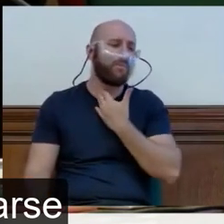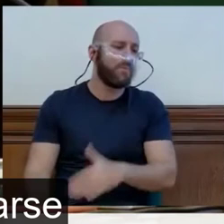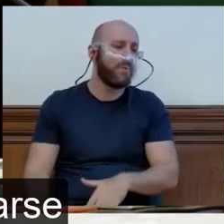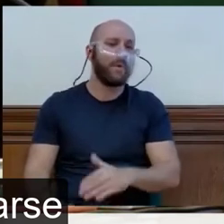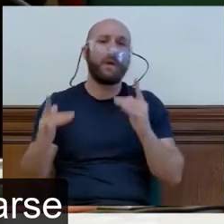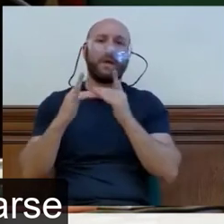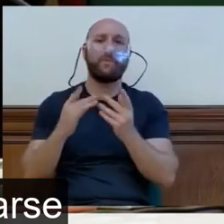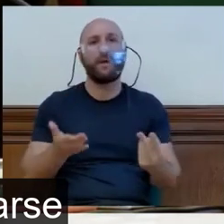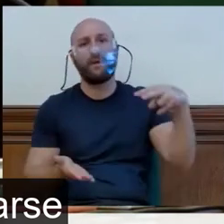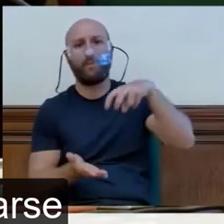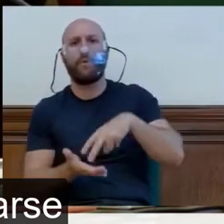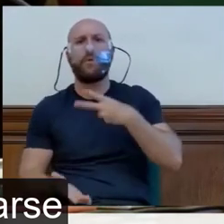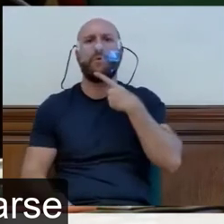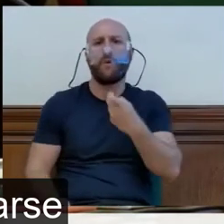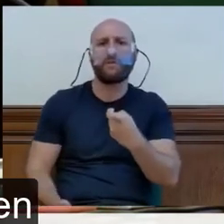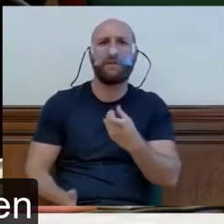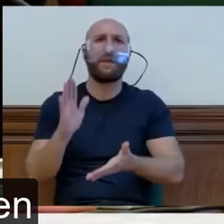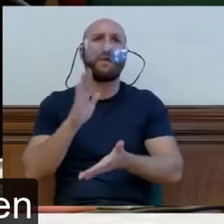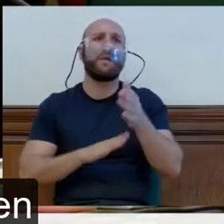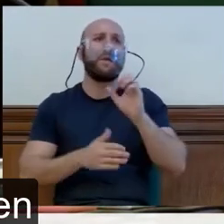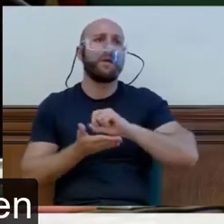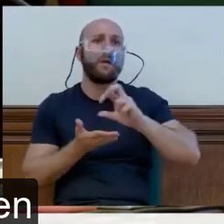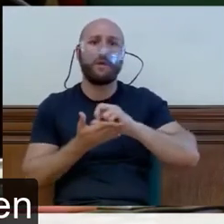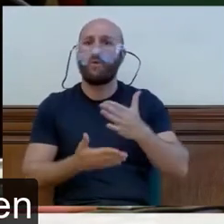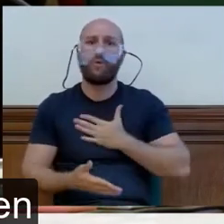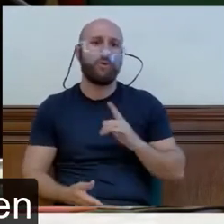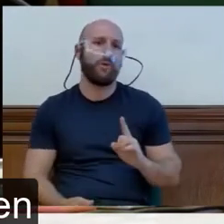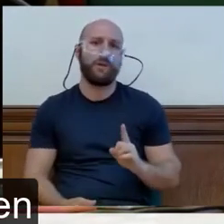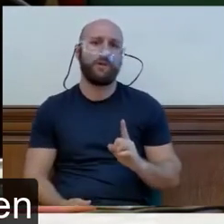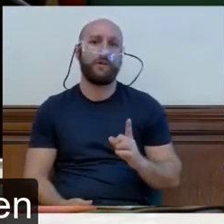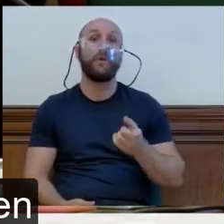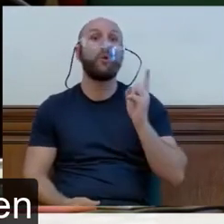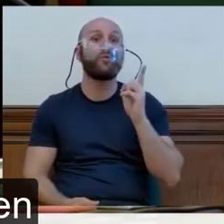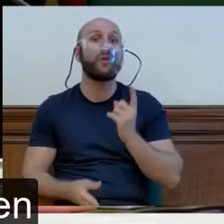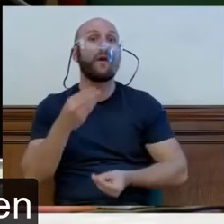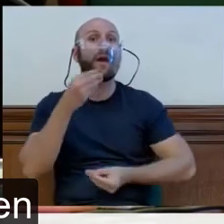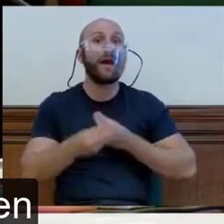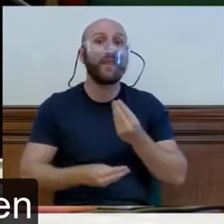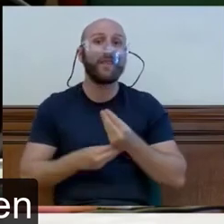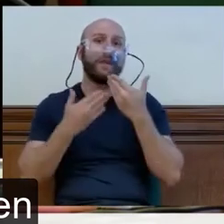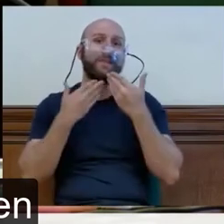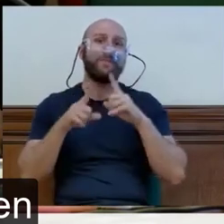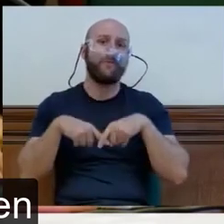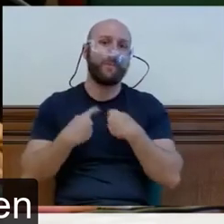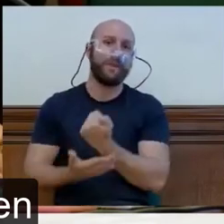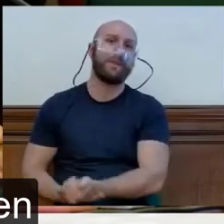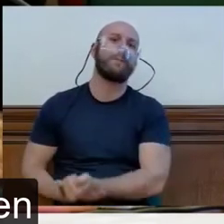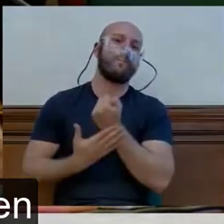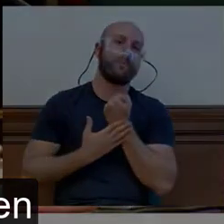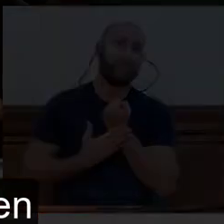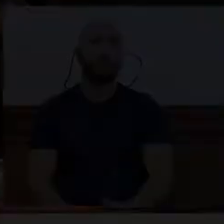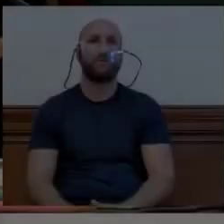la cama. Ya no quieren salir de casa. Y solo lo hacen empujados por la familia en caso de que